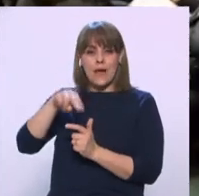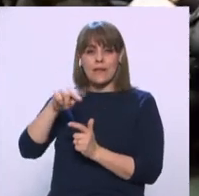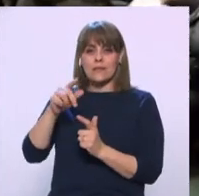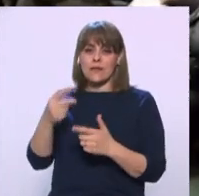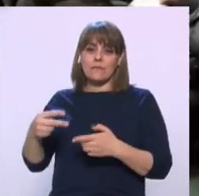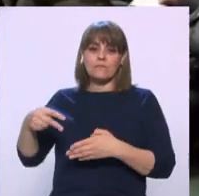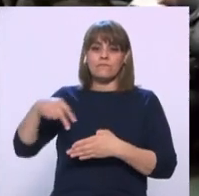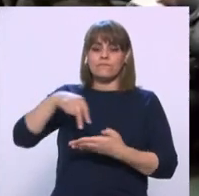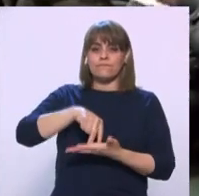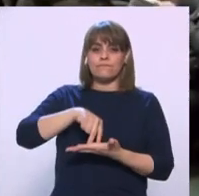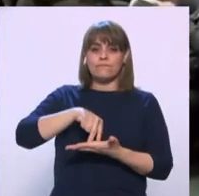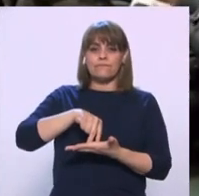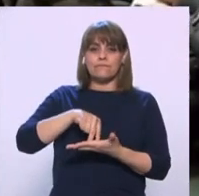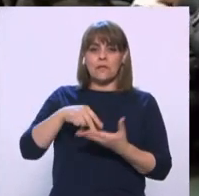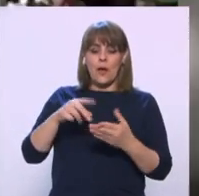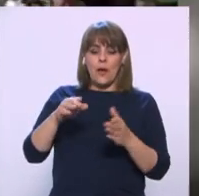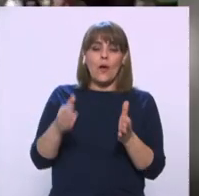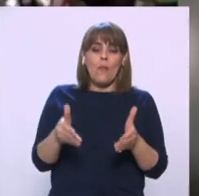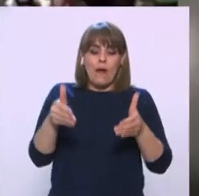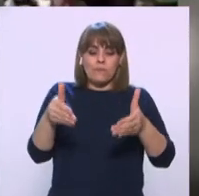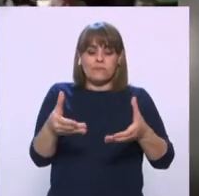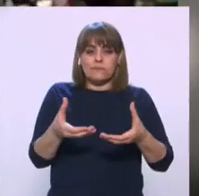urna Que regaló Al secretario De salud